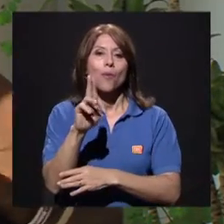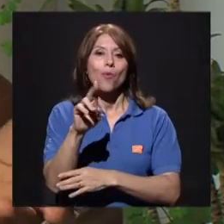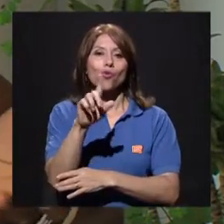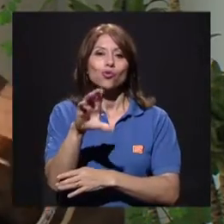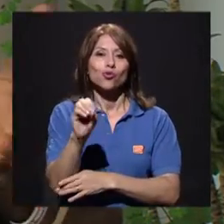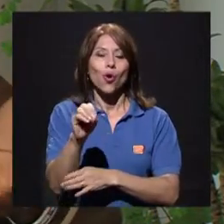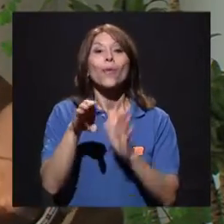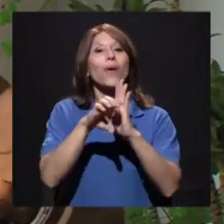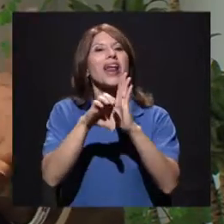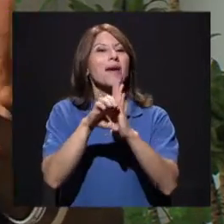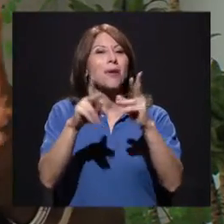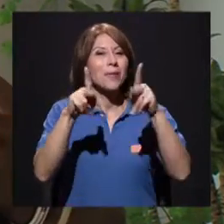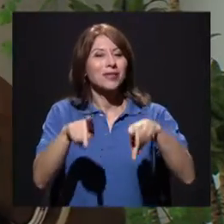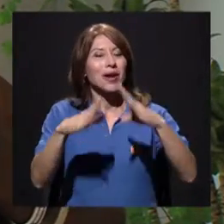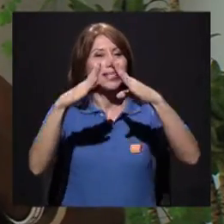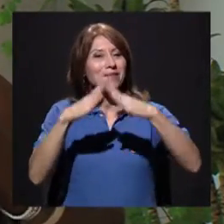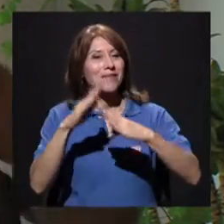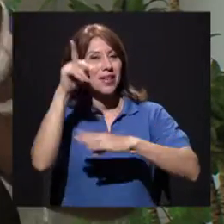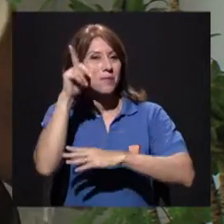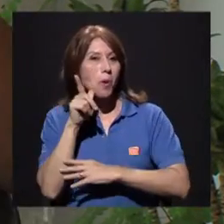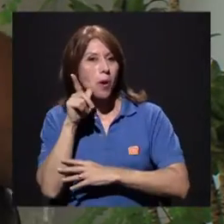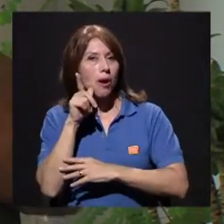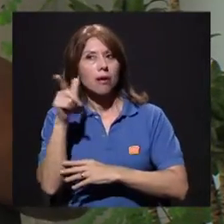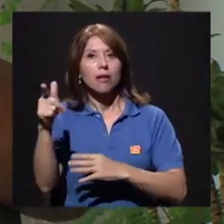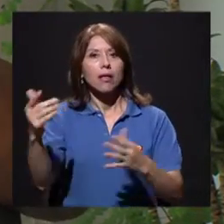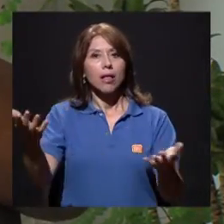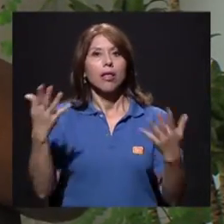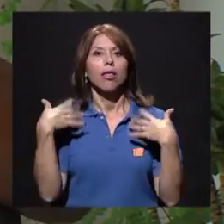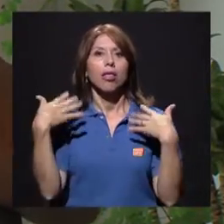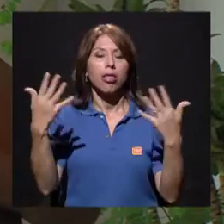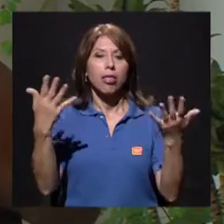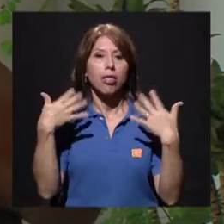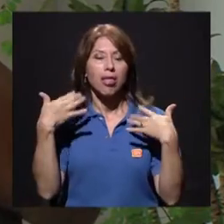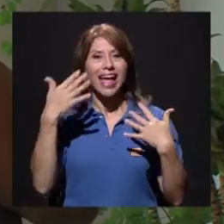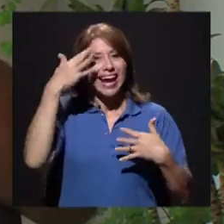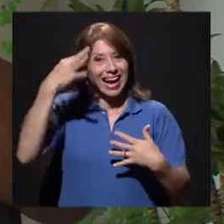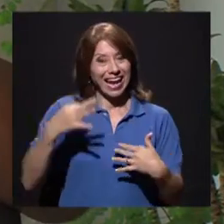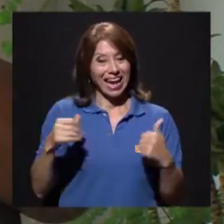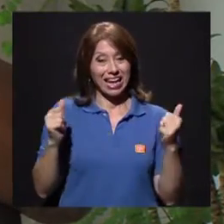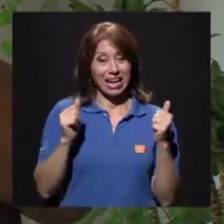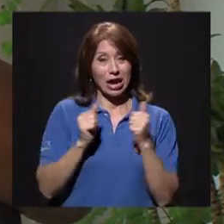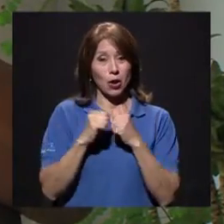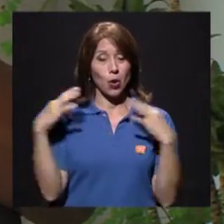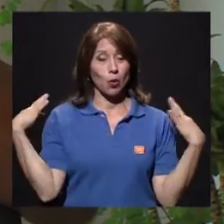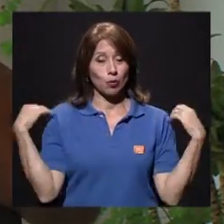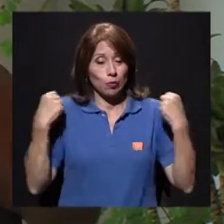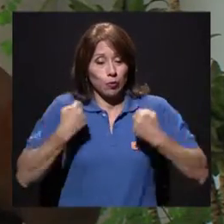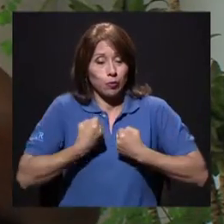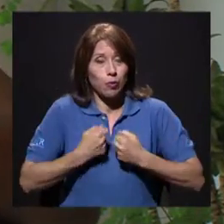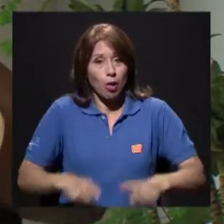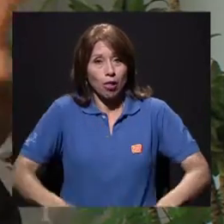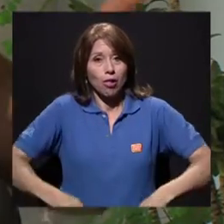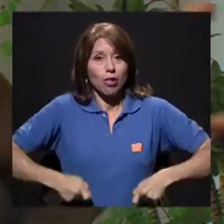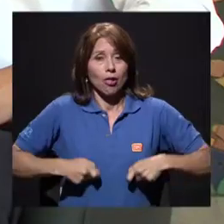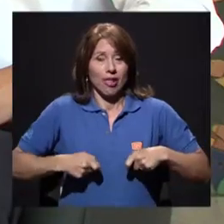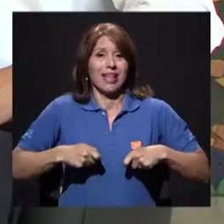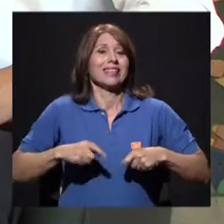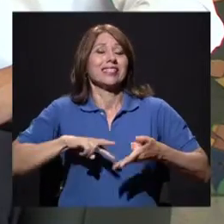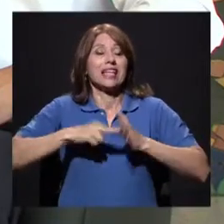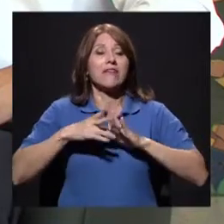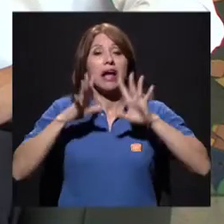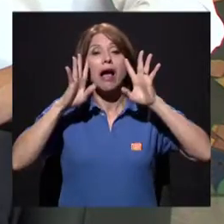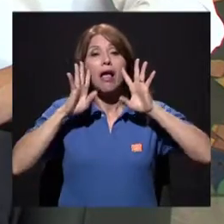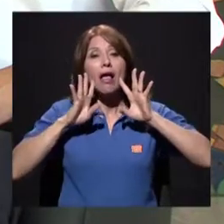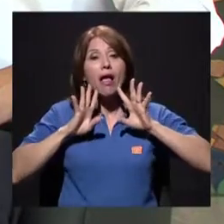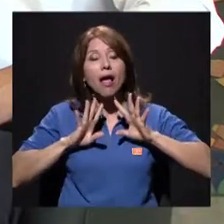es un calor y creen que estando en esta condición van a hacer más o van a subir más o van a perder más